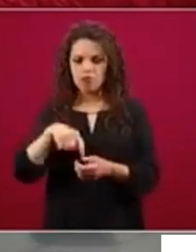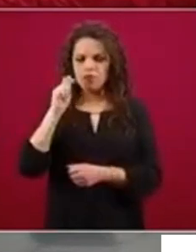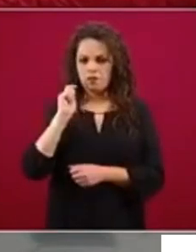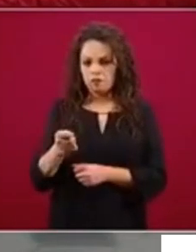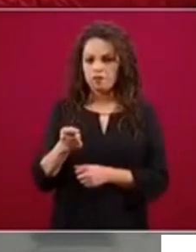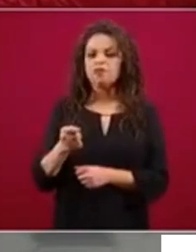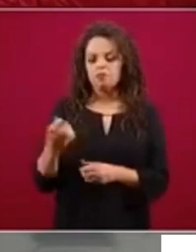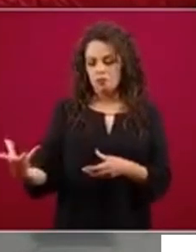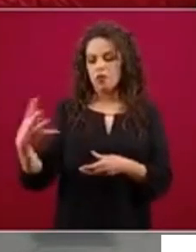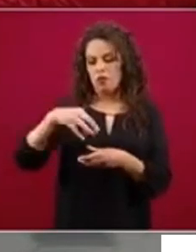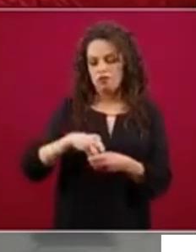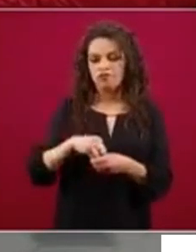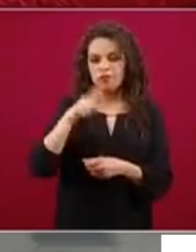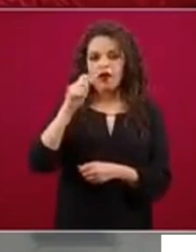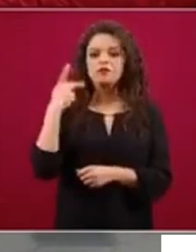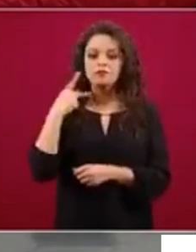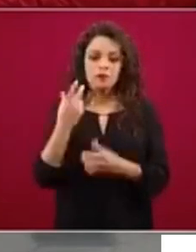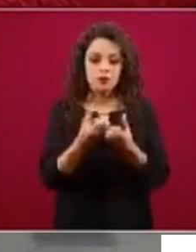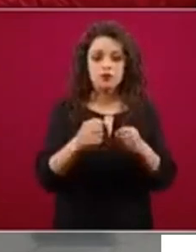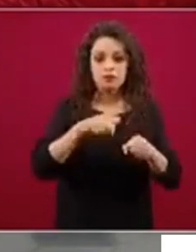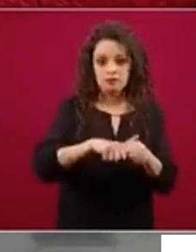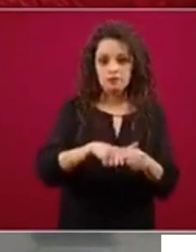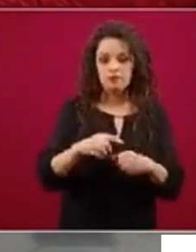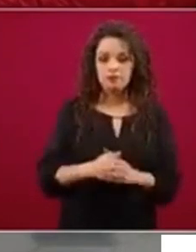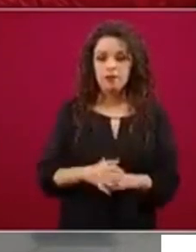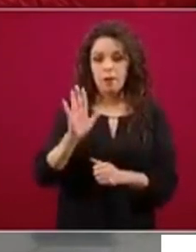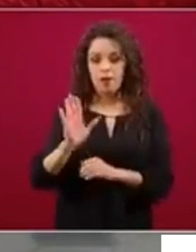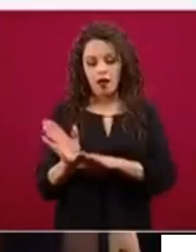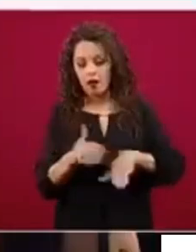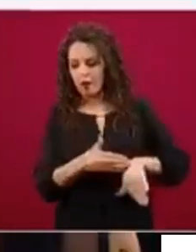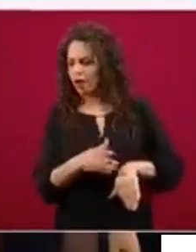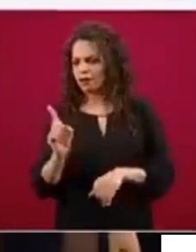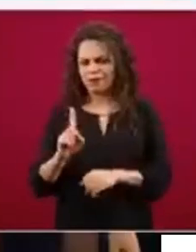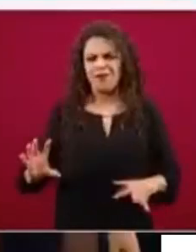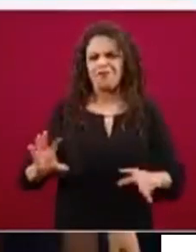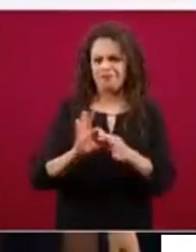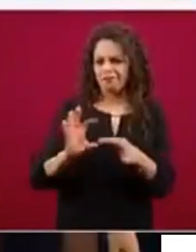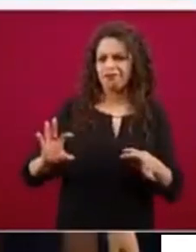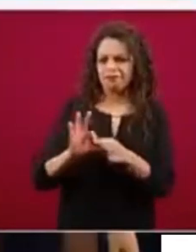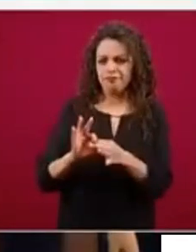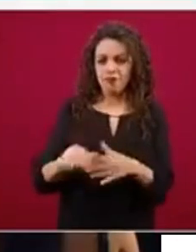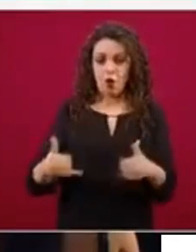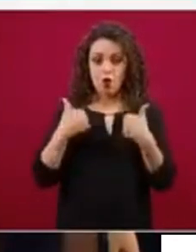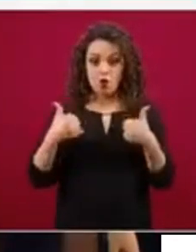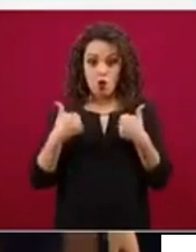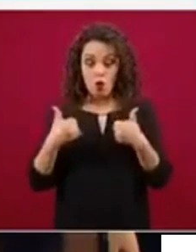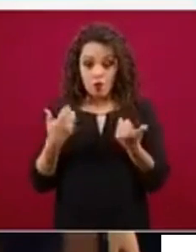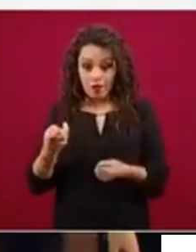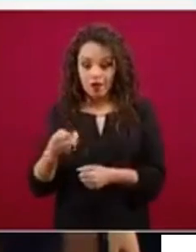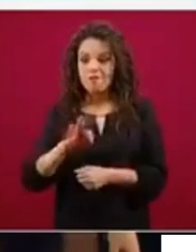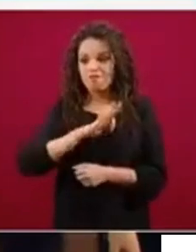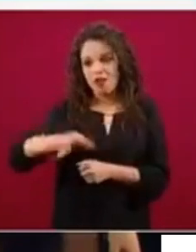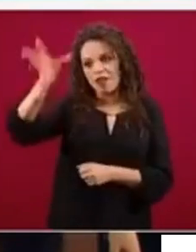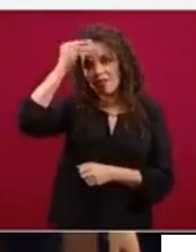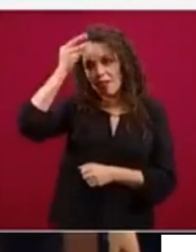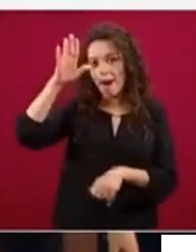política social, como no se ven programas de caso aislado, sino que se complementan mutuamente. De modo que los jóvenes adquieren habilidades, competencias en